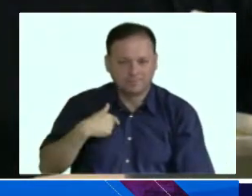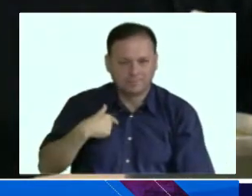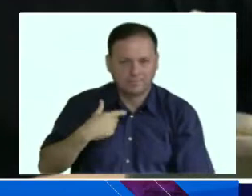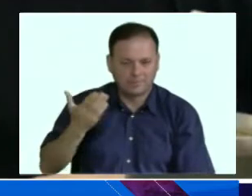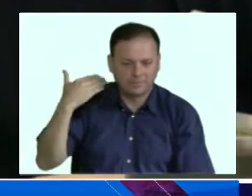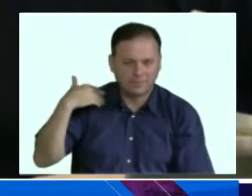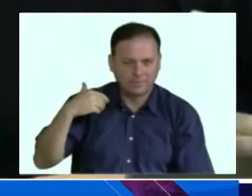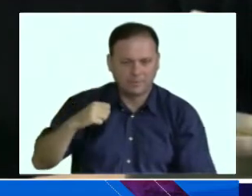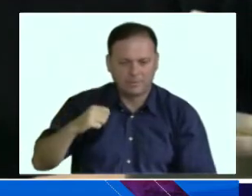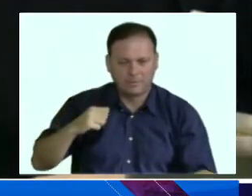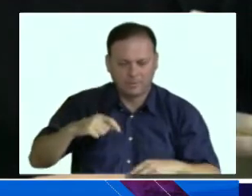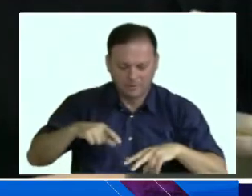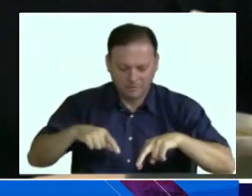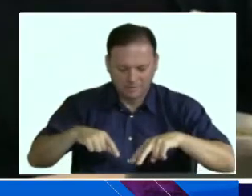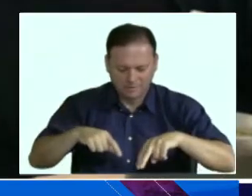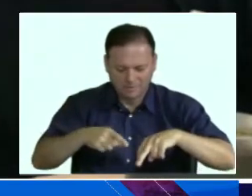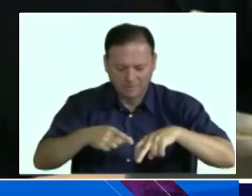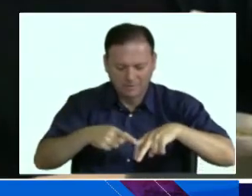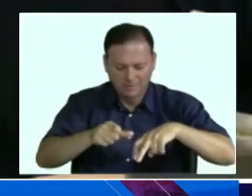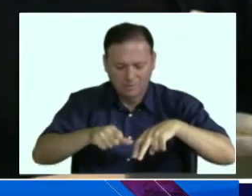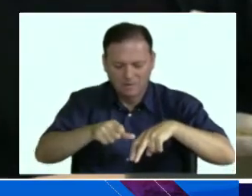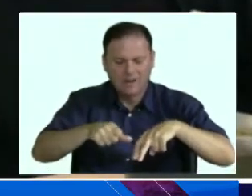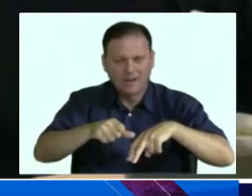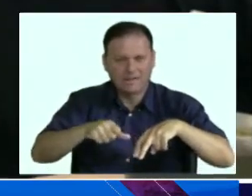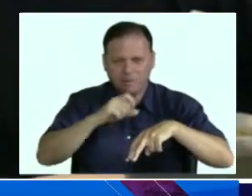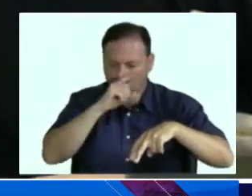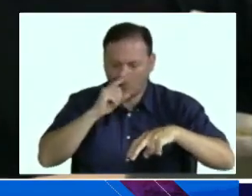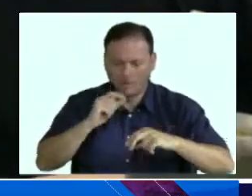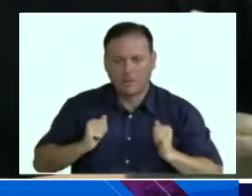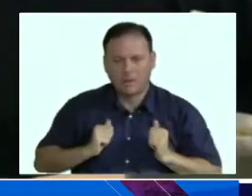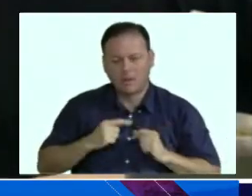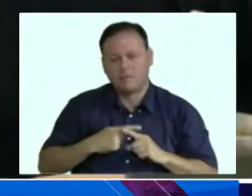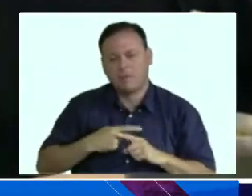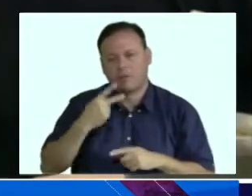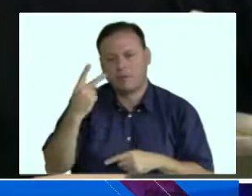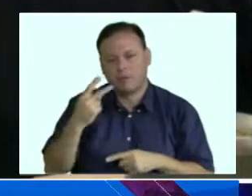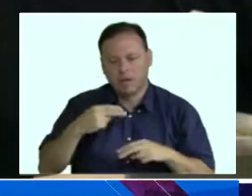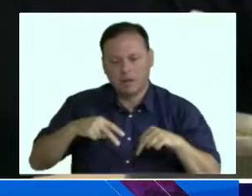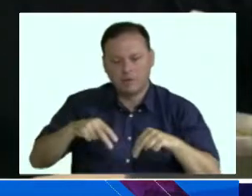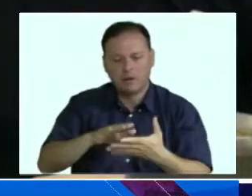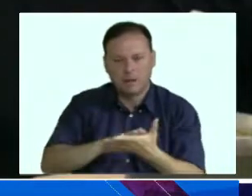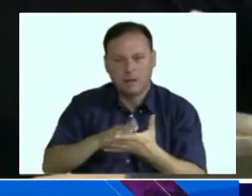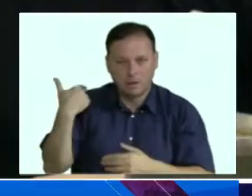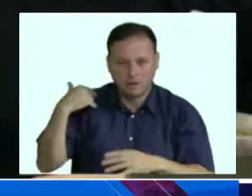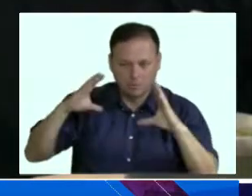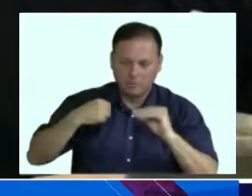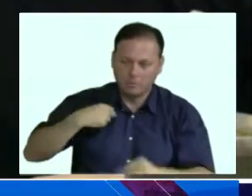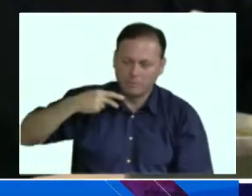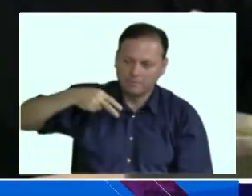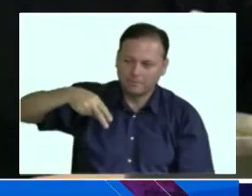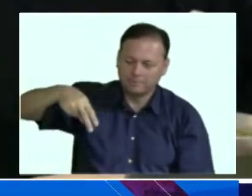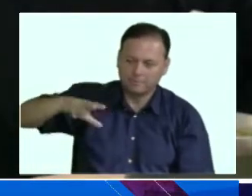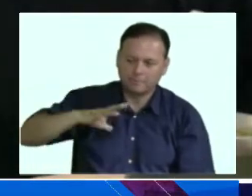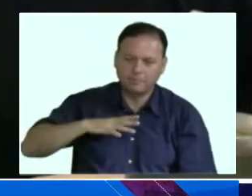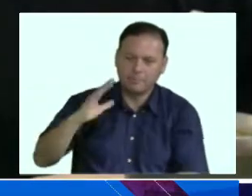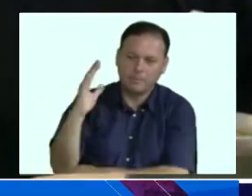rodilla y ya no me iba más a caminar. Próximadamente hace dos meses. Y realmente está muy lindo, está limpio, tenemos lleno de arbolización.